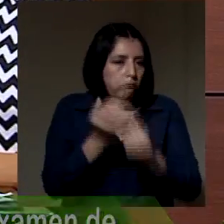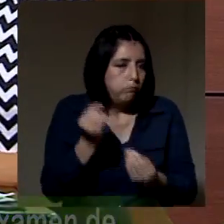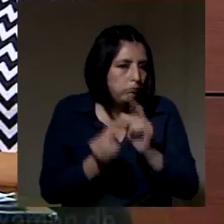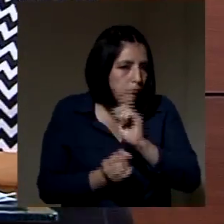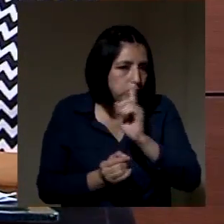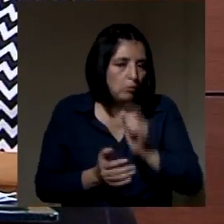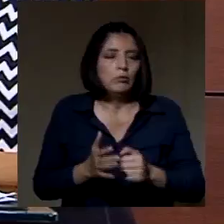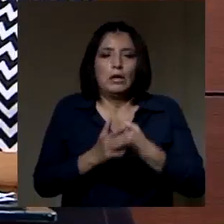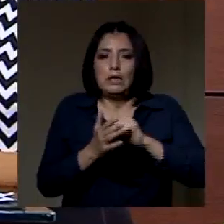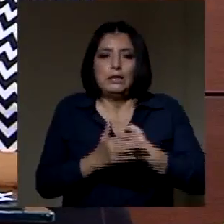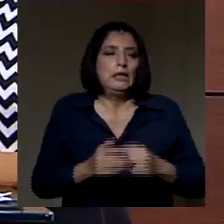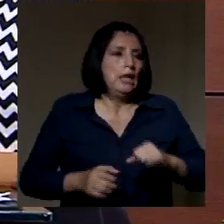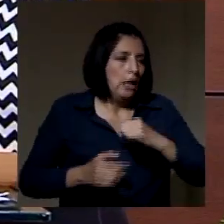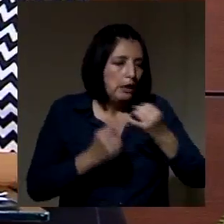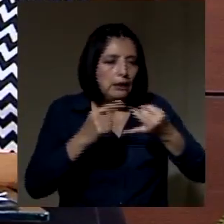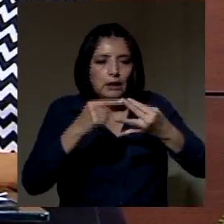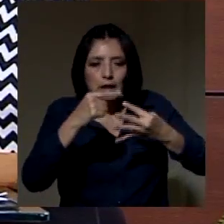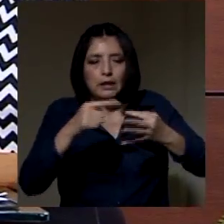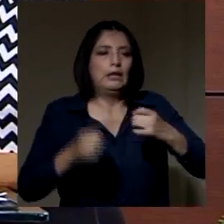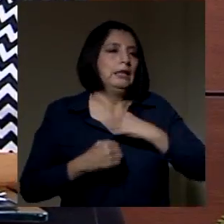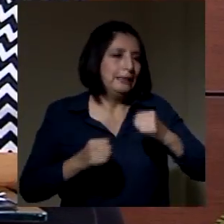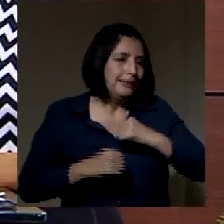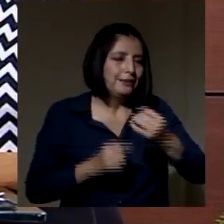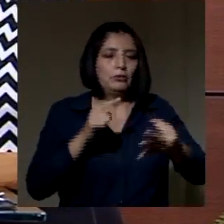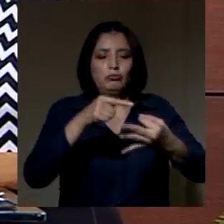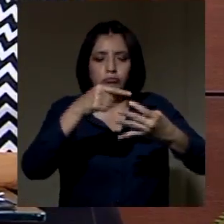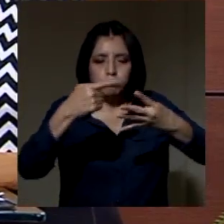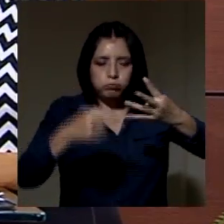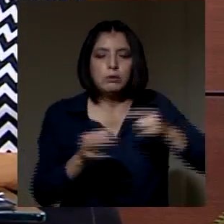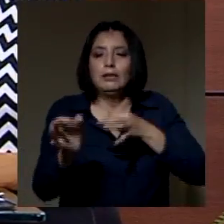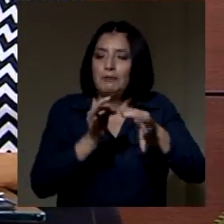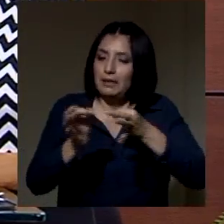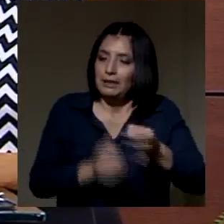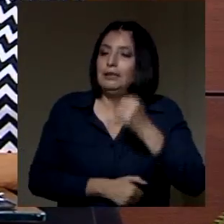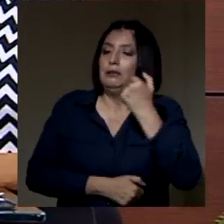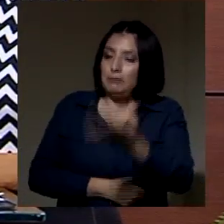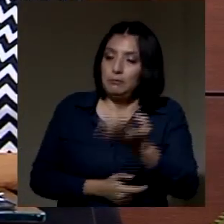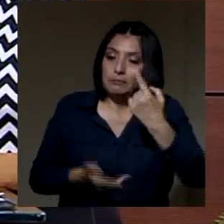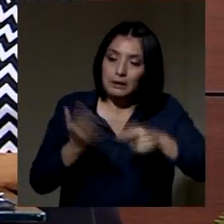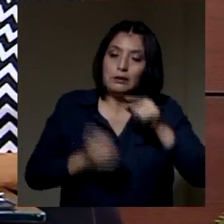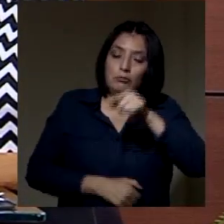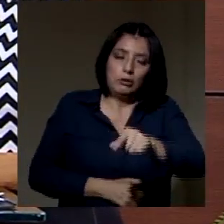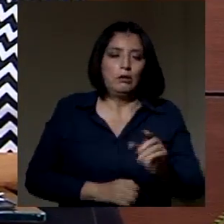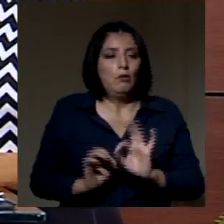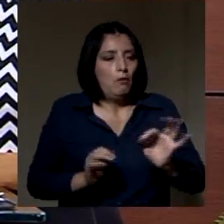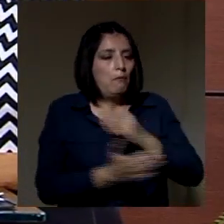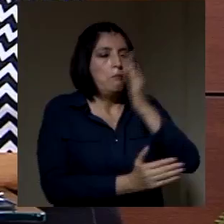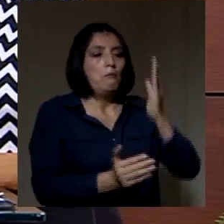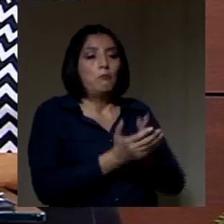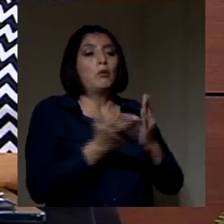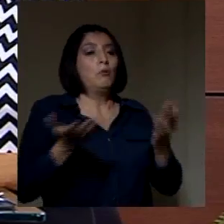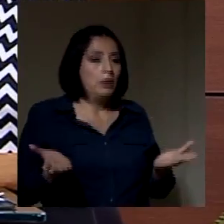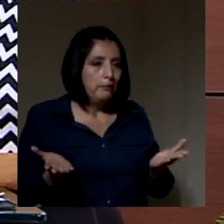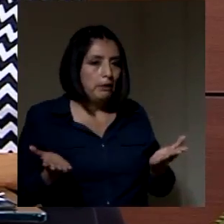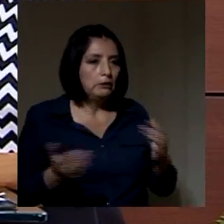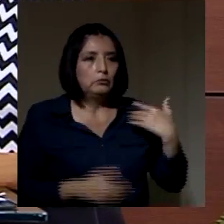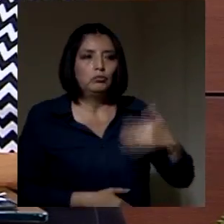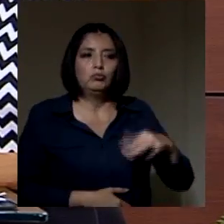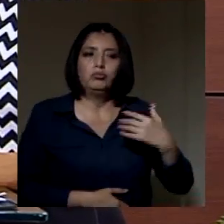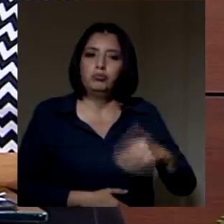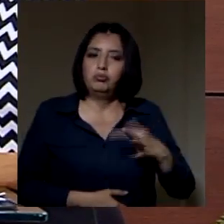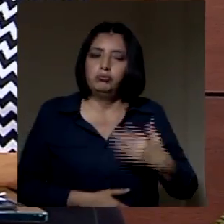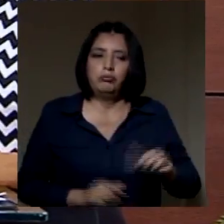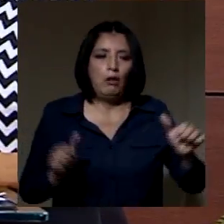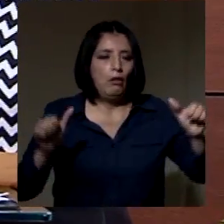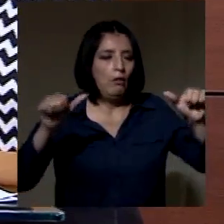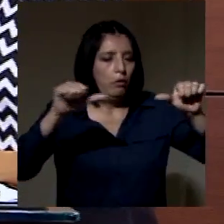ejercicios, en fin, todo lo que el especialista le da, le dará las indicaciones para que usted no tenga problemas de empeorar su calidad